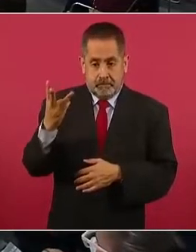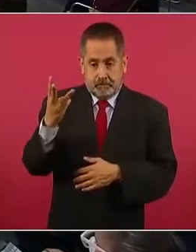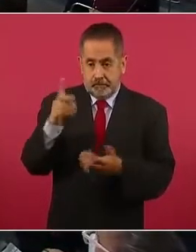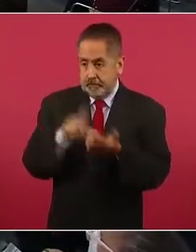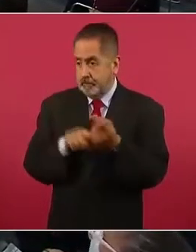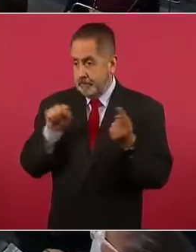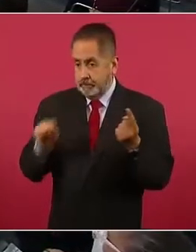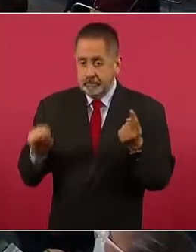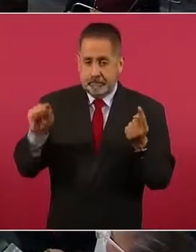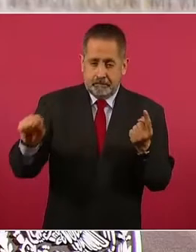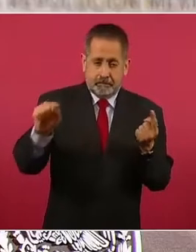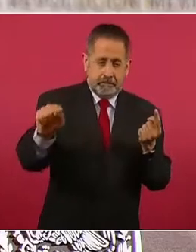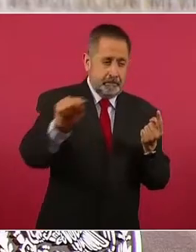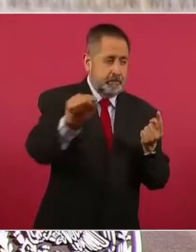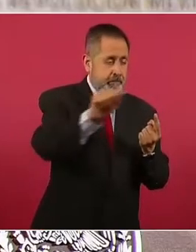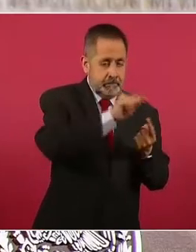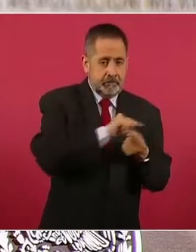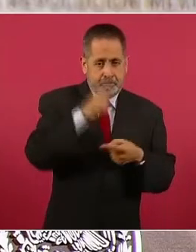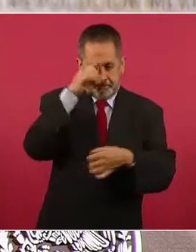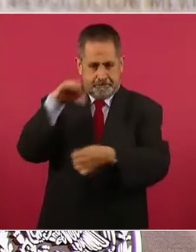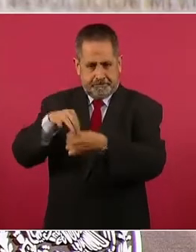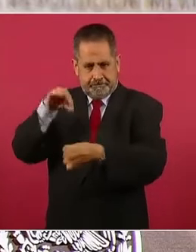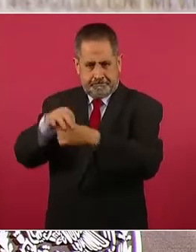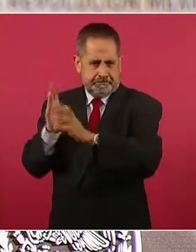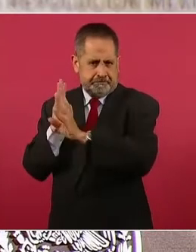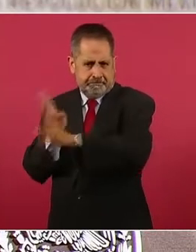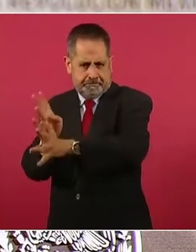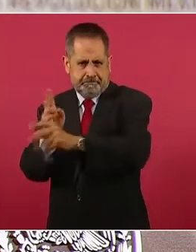de votación